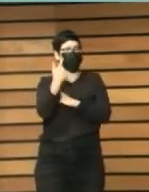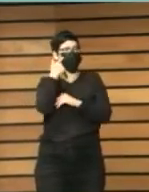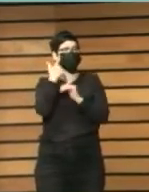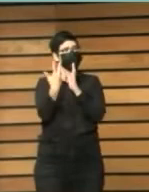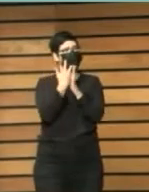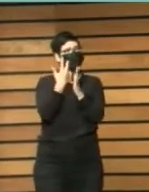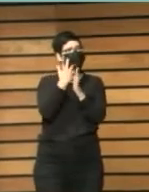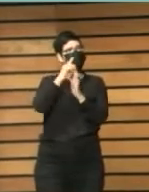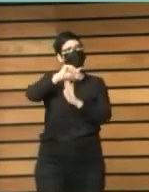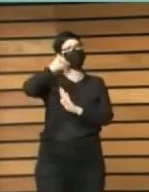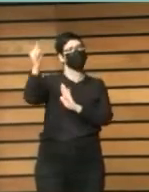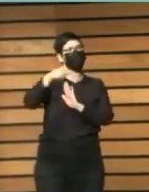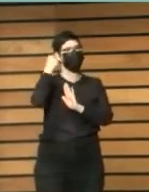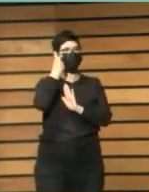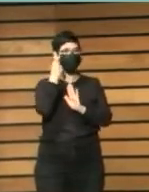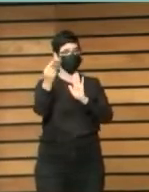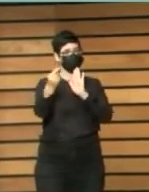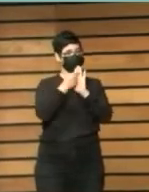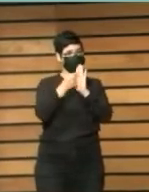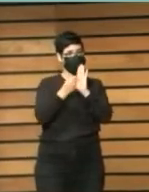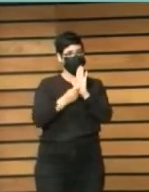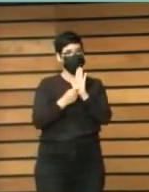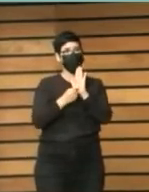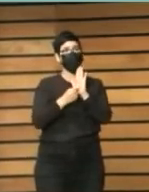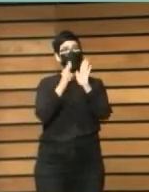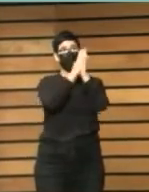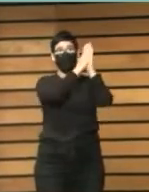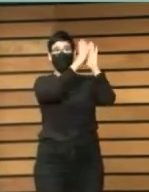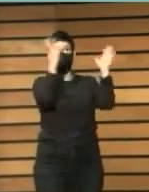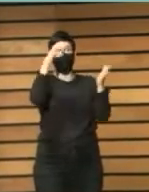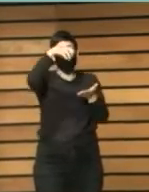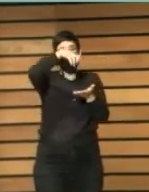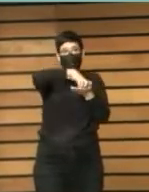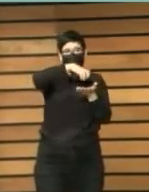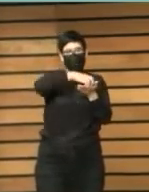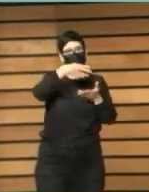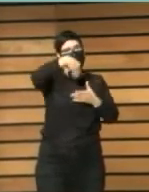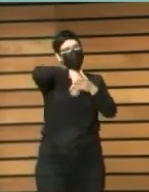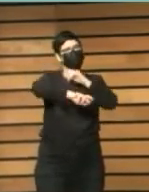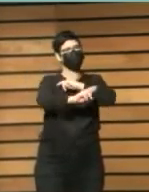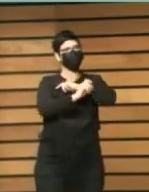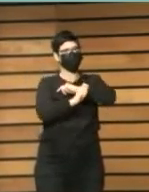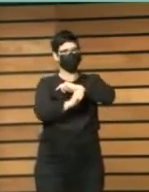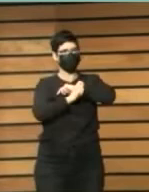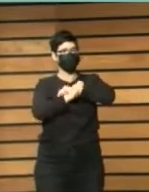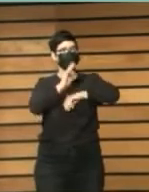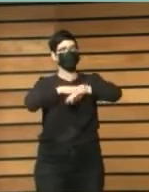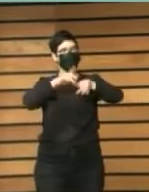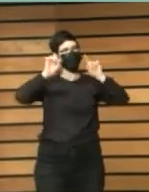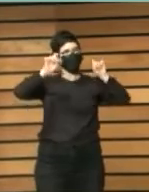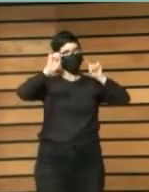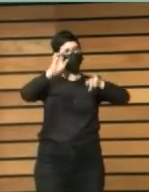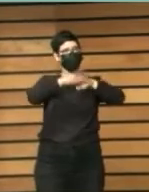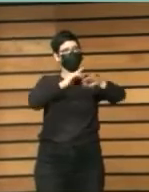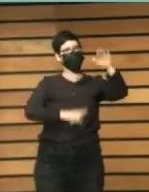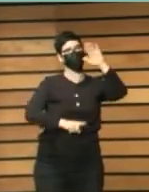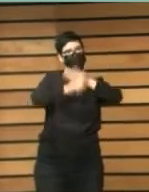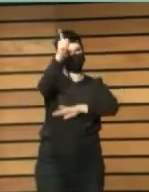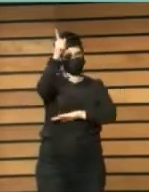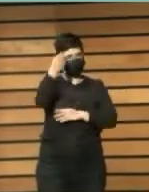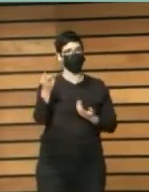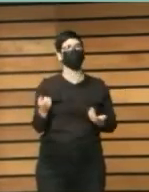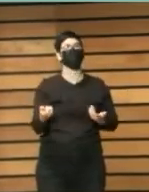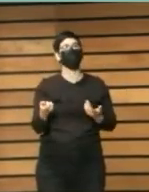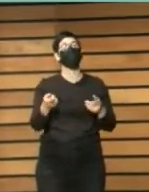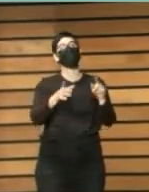identificara a las bibliotecas como parte de su estrategia para la educación al desarrollo que es esta clarísima idea de